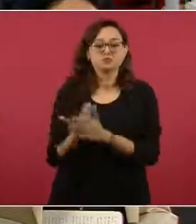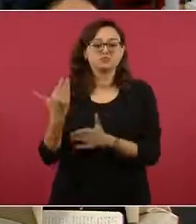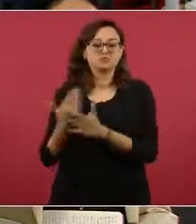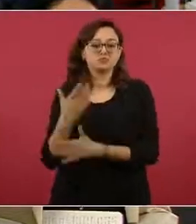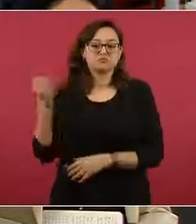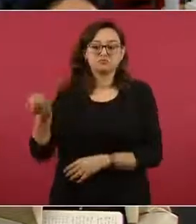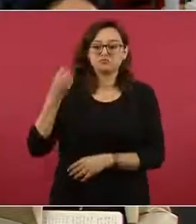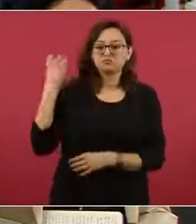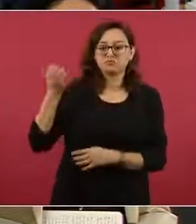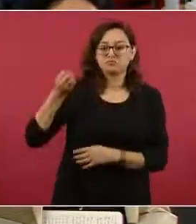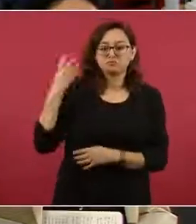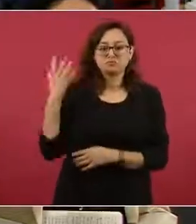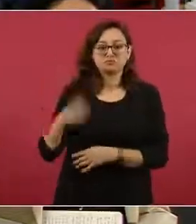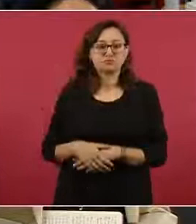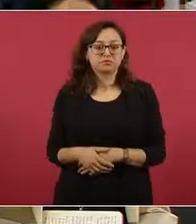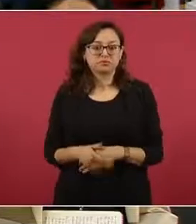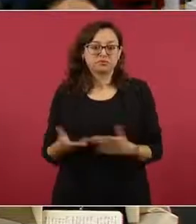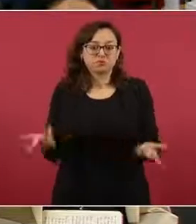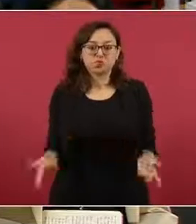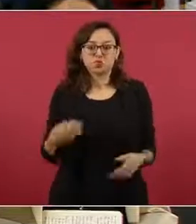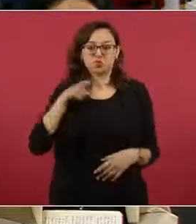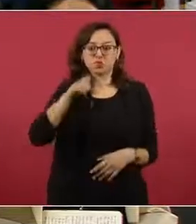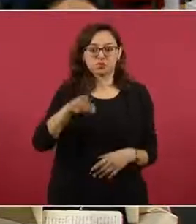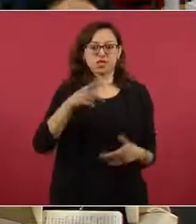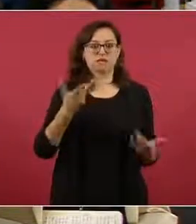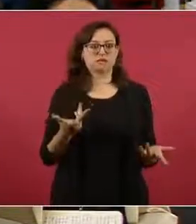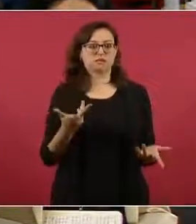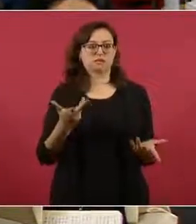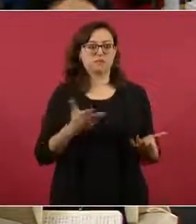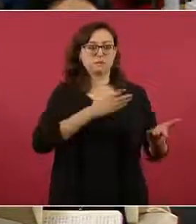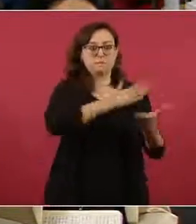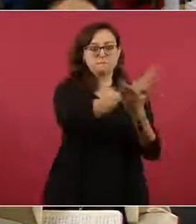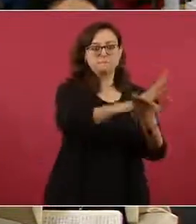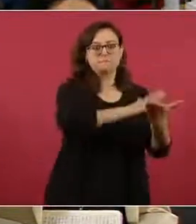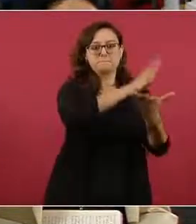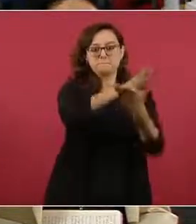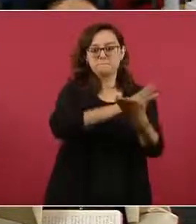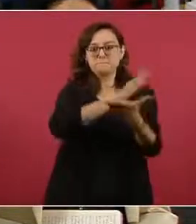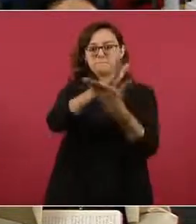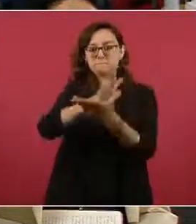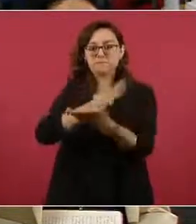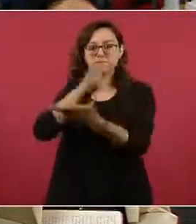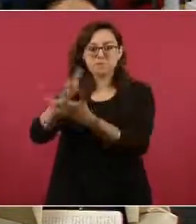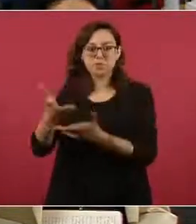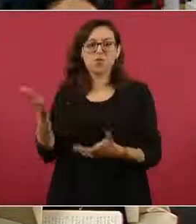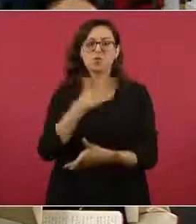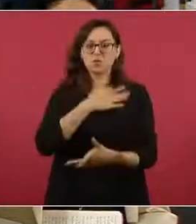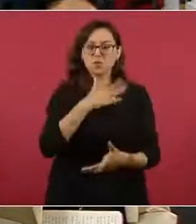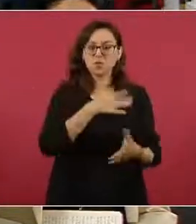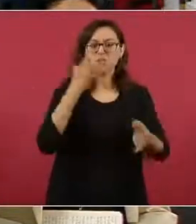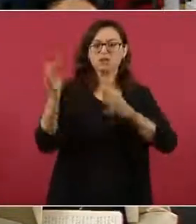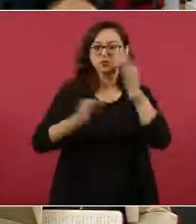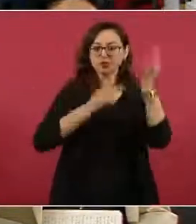hemos visto que cuando va a una ciudad, a un estado, a una mañanera, pues siempre lleva buenas noticias, lleva inversión. Y ojalá